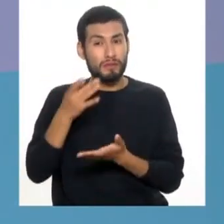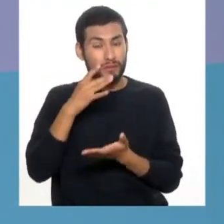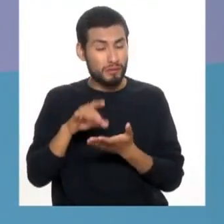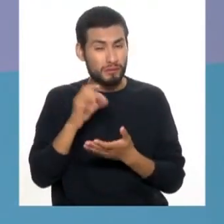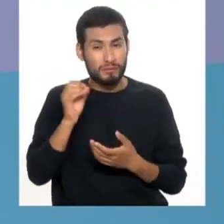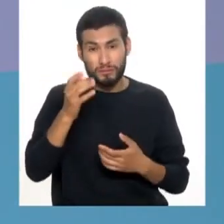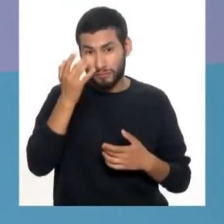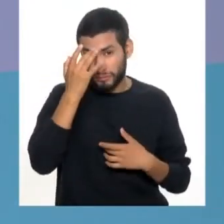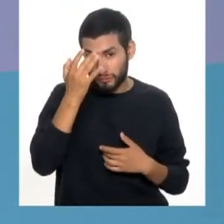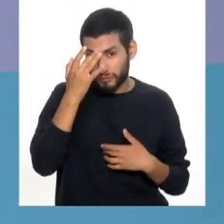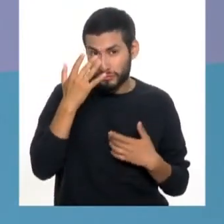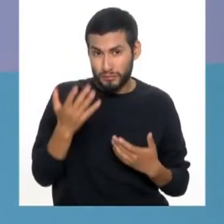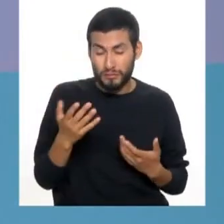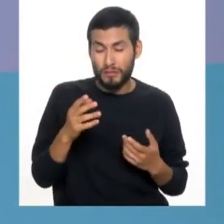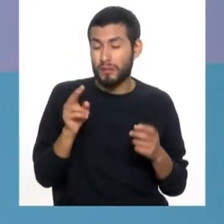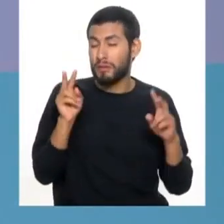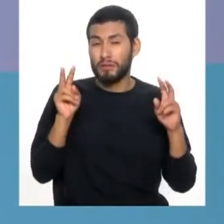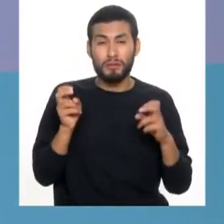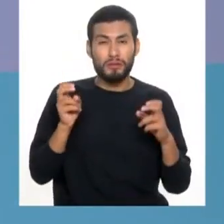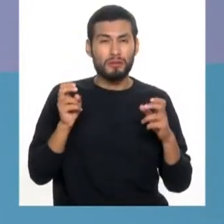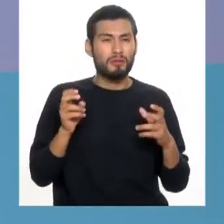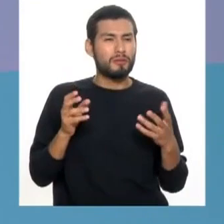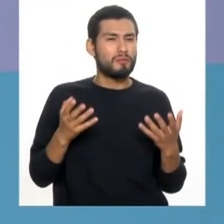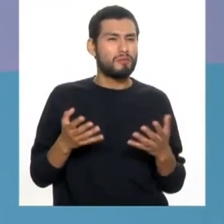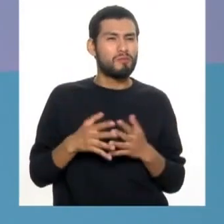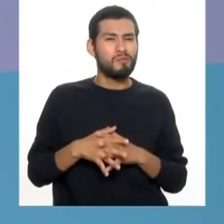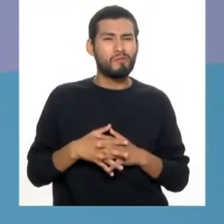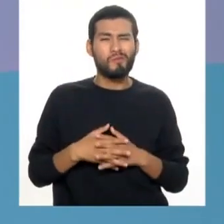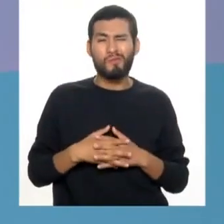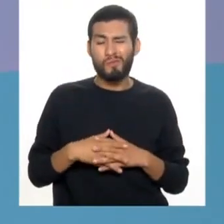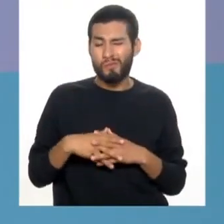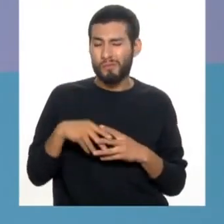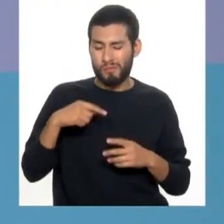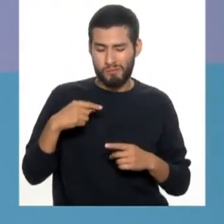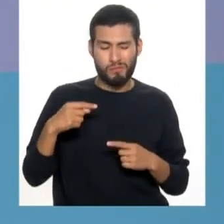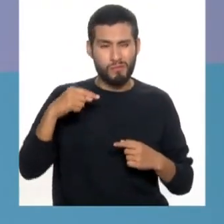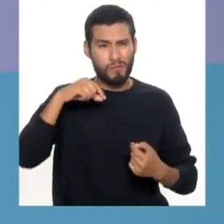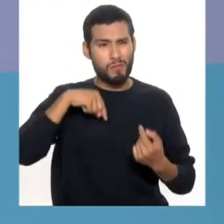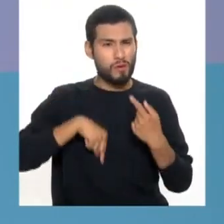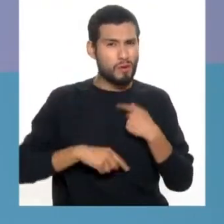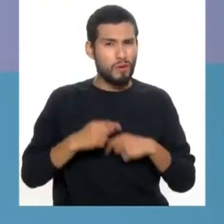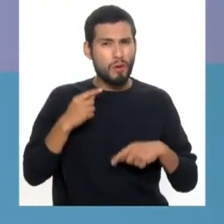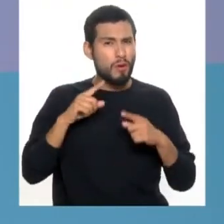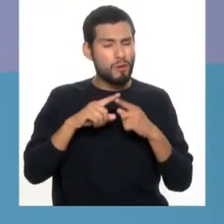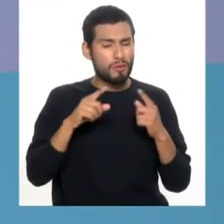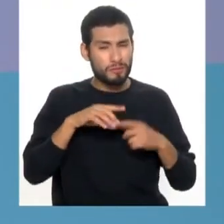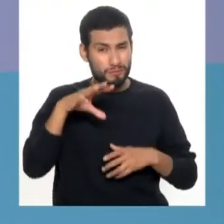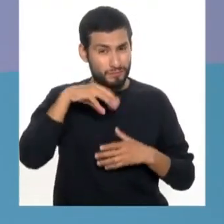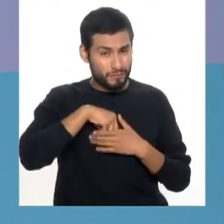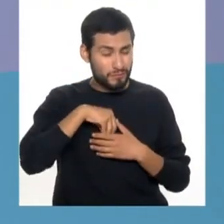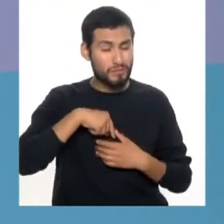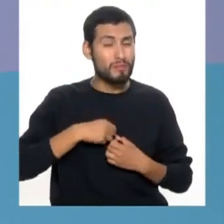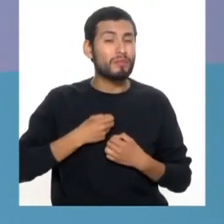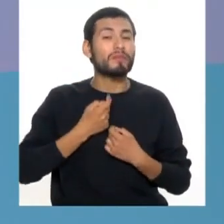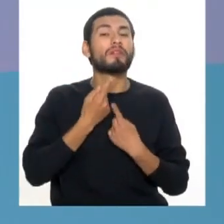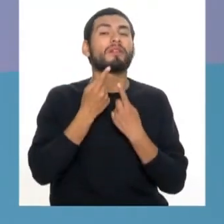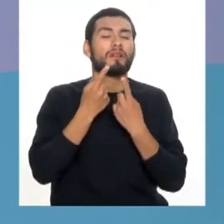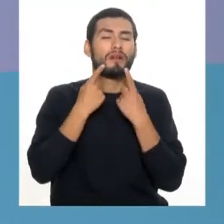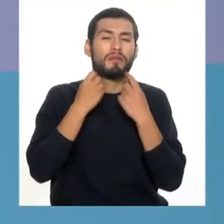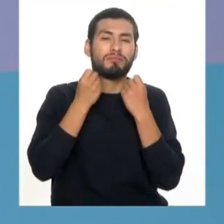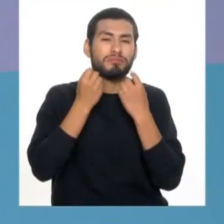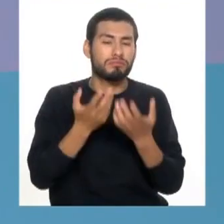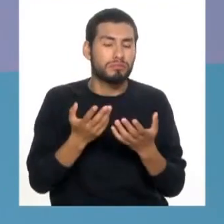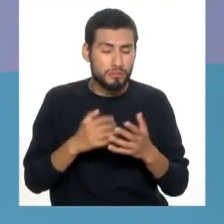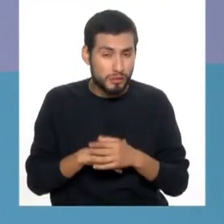Algunas enfermedades, como te dije, el lupus eritimatoso. Personas que tienen otros problemas internos pueden estar repercutiendo en nuestra salud